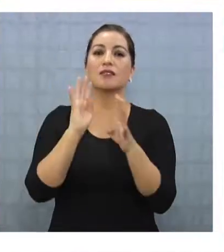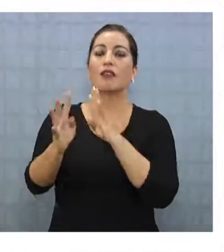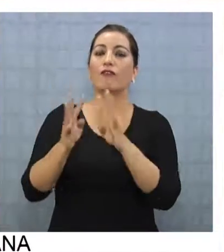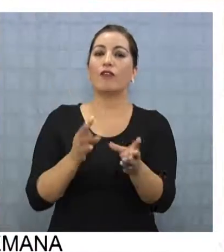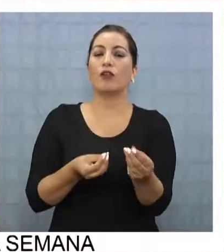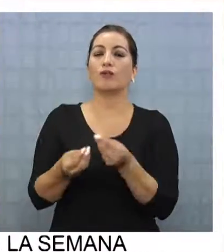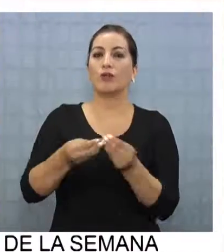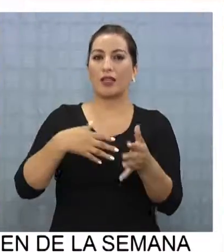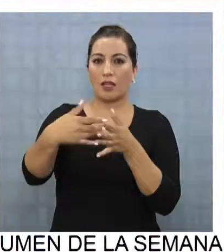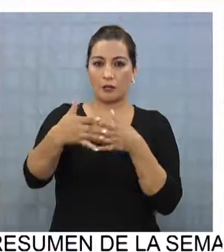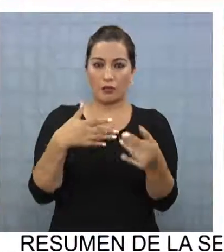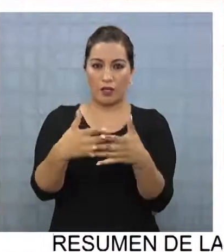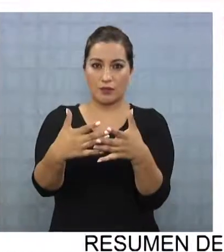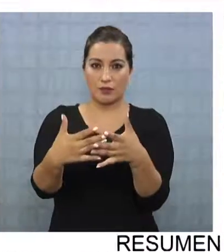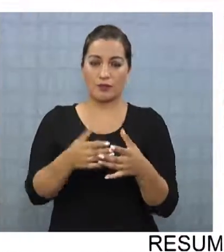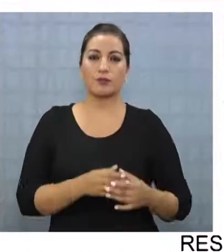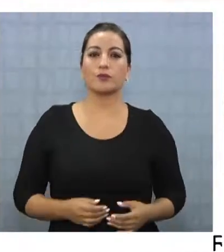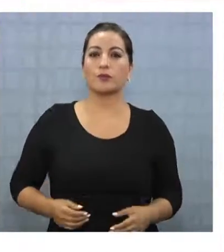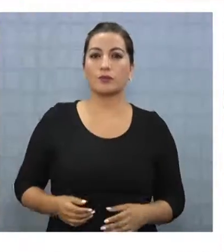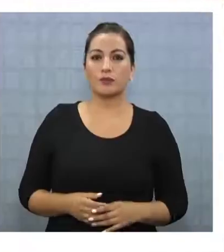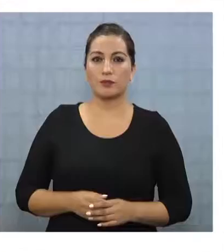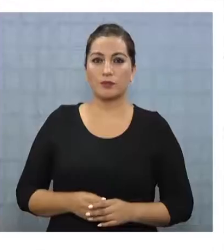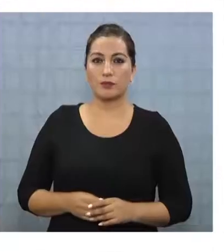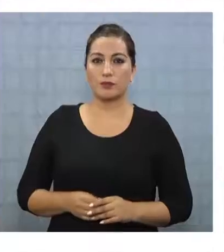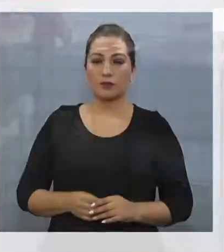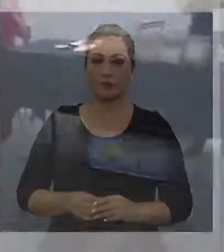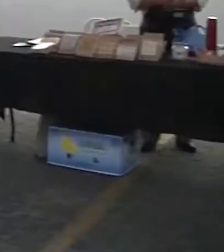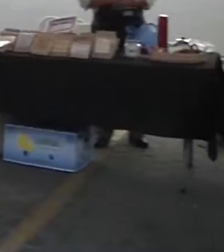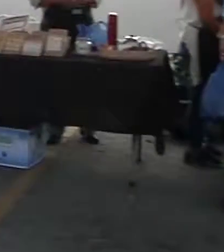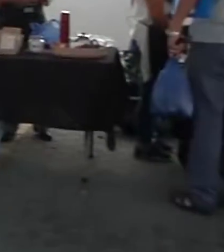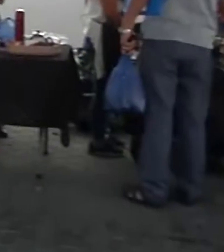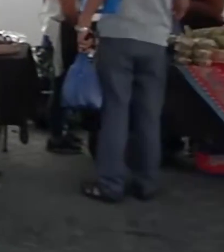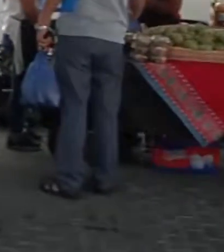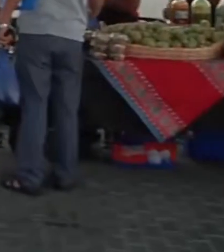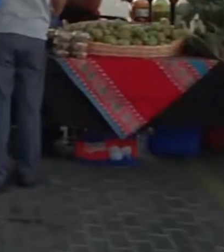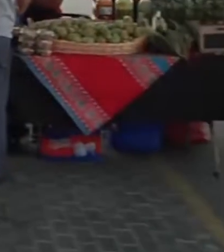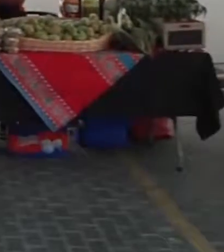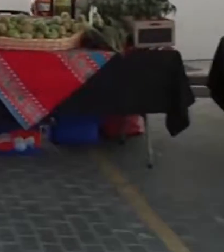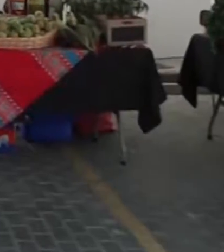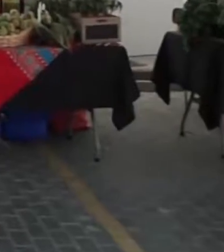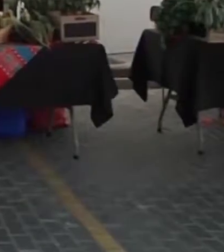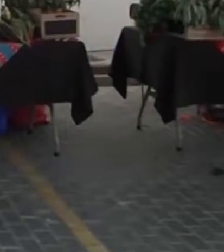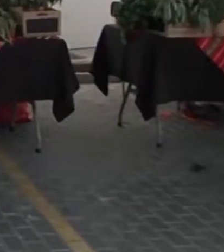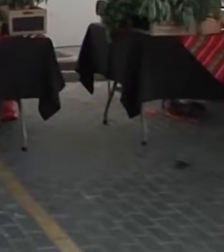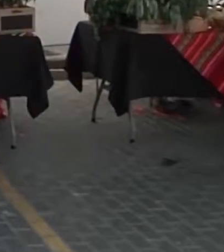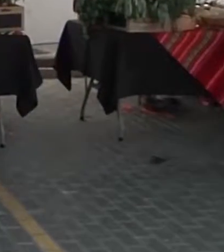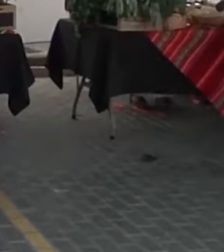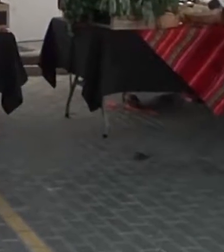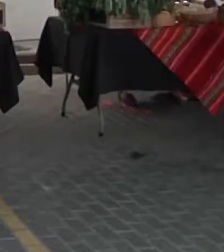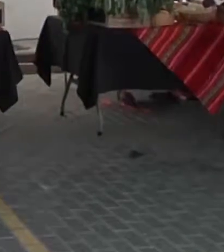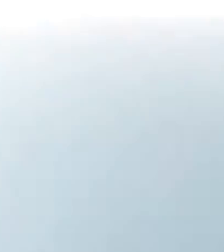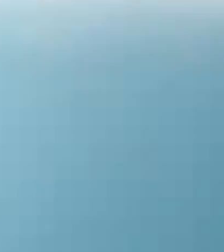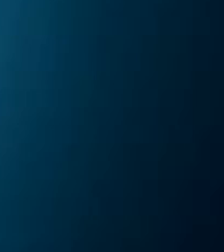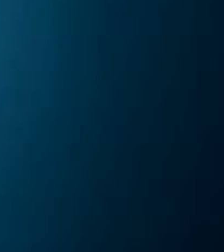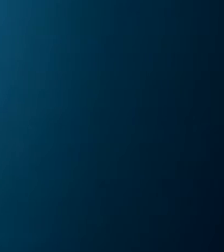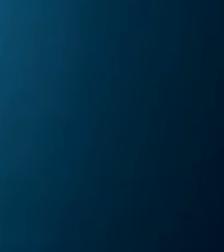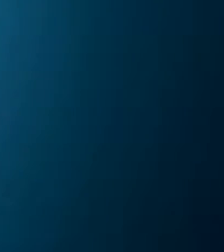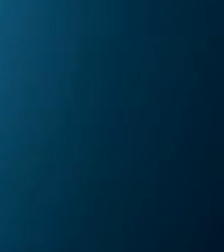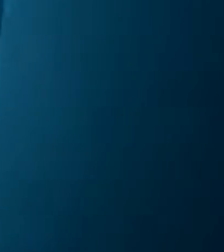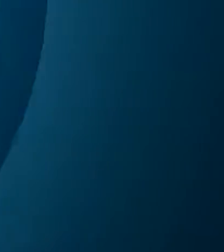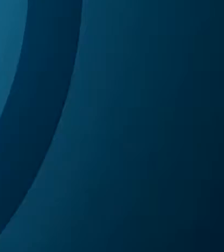este tipo de ferias de productos naturales. ¡Gracias! ¡Gracias! ¡Gracias!